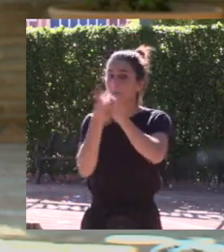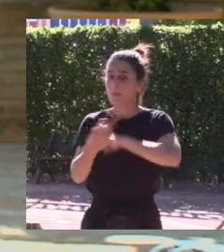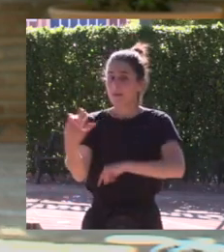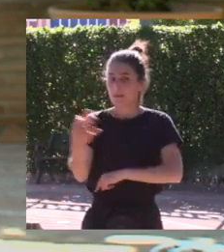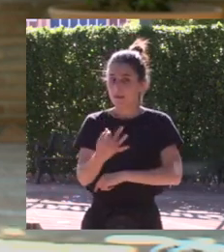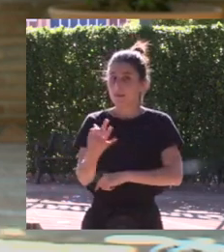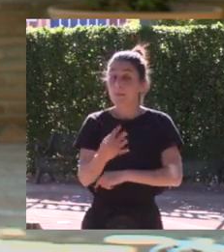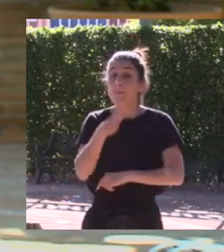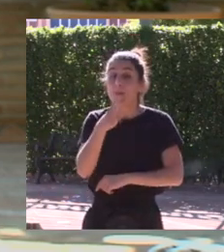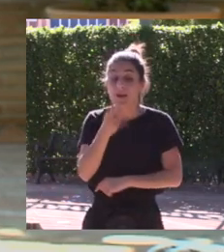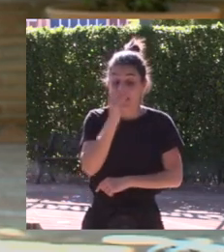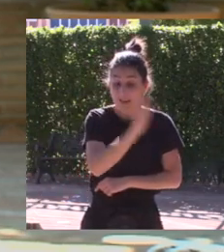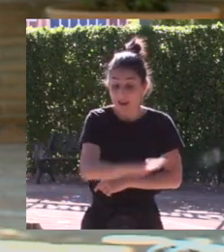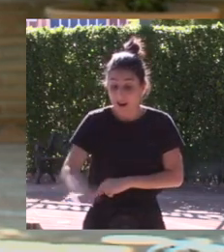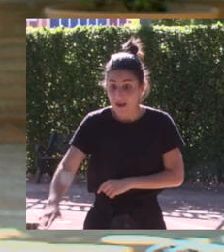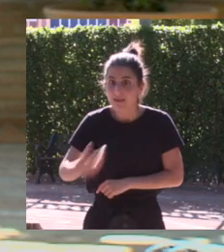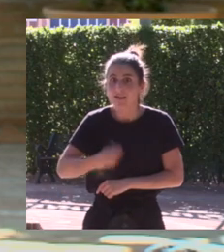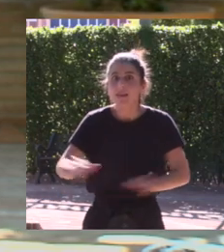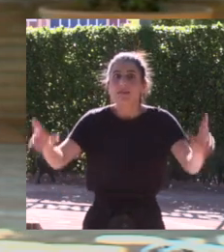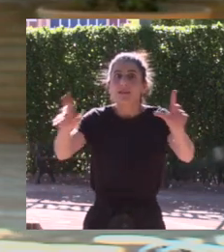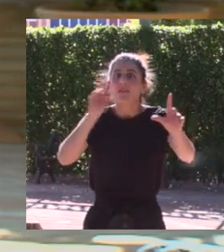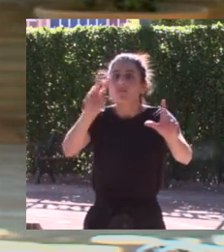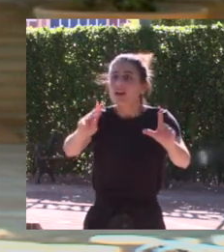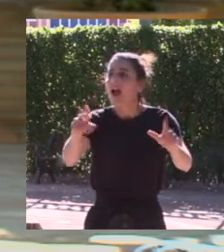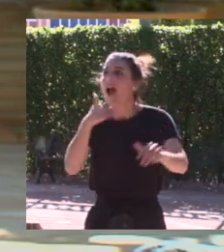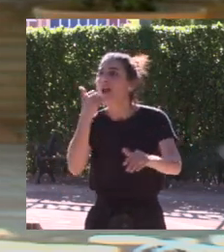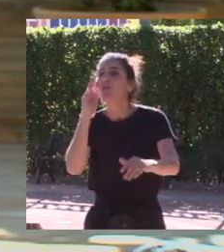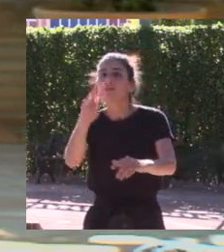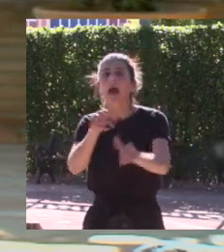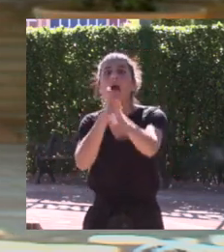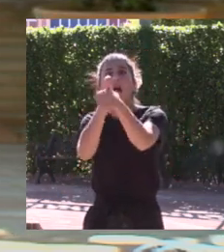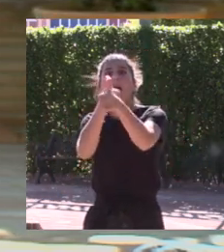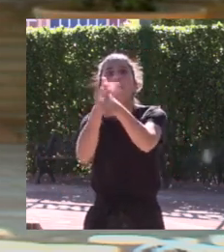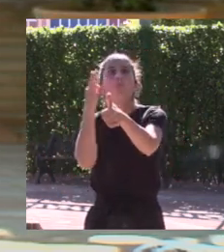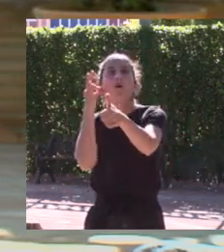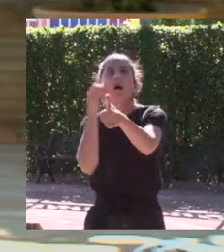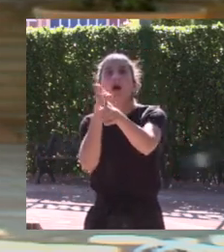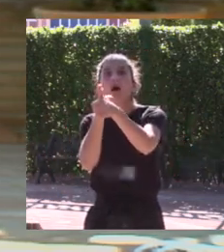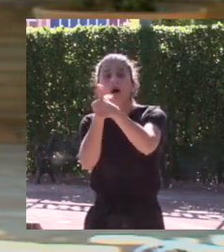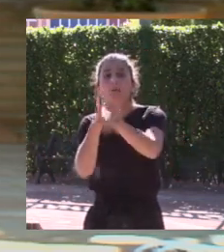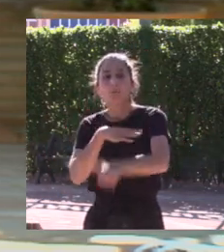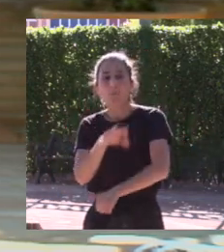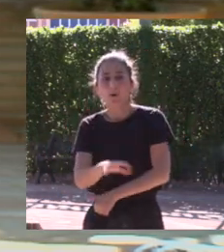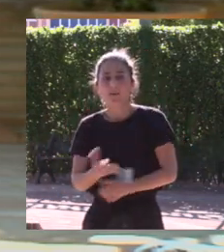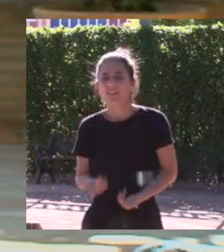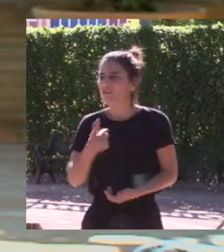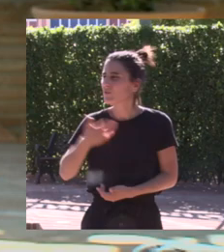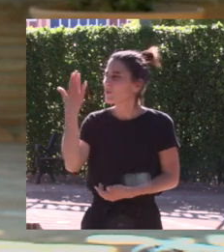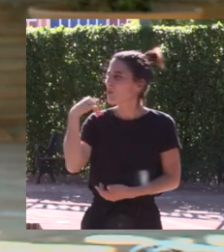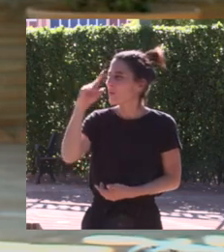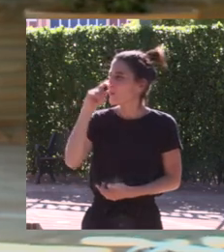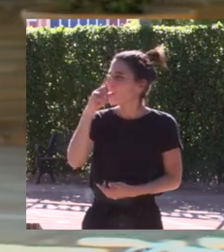trabajando para que las niñas tengan referentes femeninas al final yo recuerdo un estudio en el que